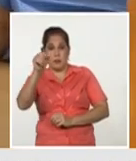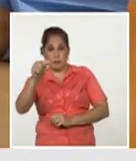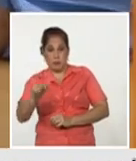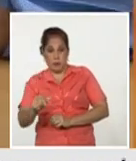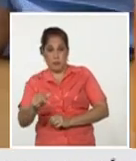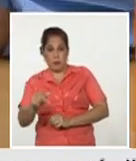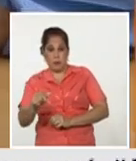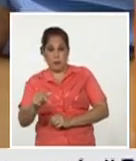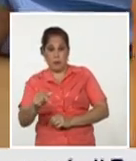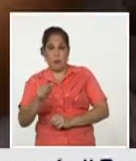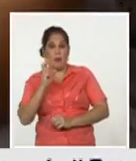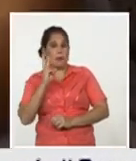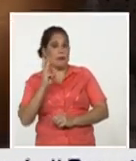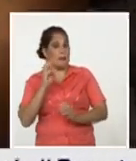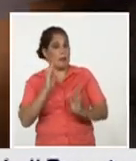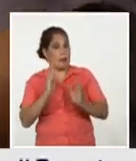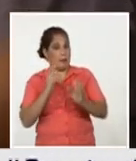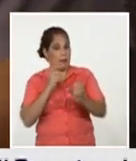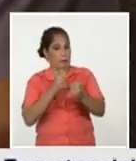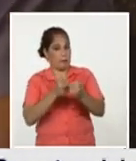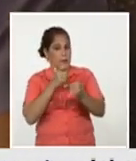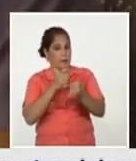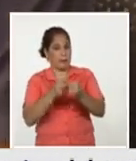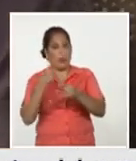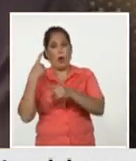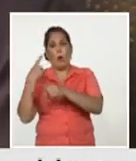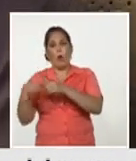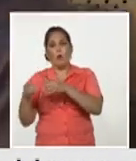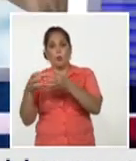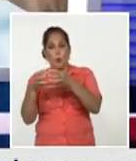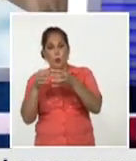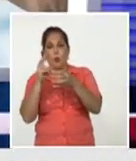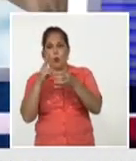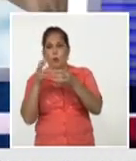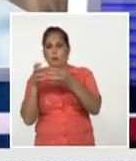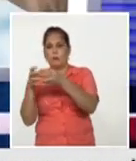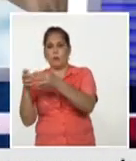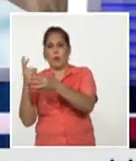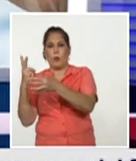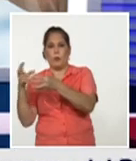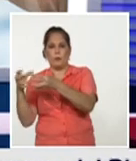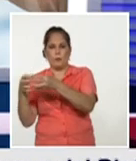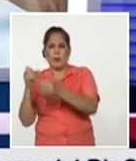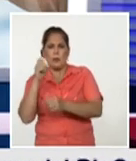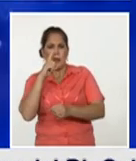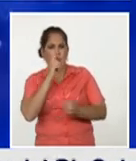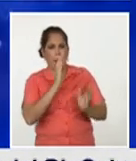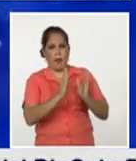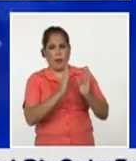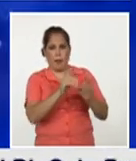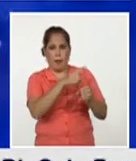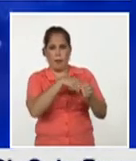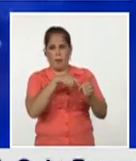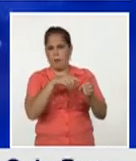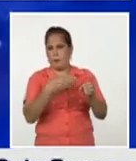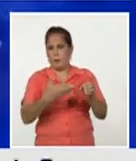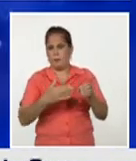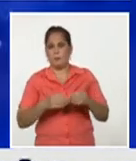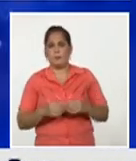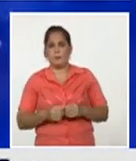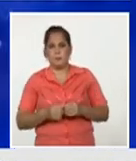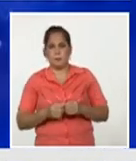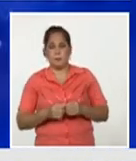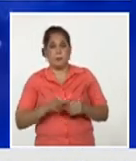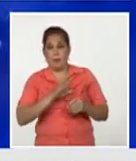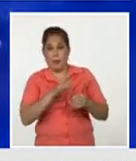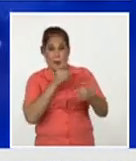tercera dosis porque los otros grupos recibirían dos dosis de vacuna o dos dosis de vacuna ¿cuándo debe terminar esta fase doctora? de administración